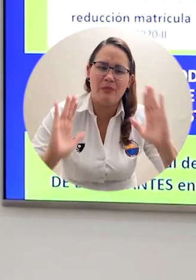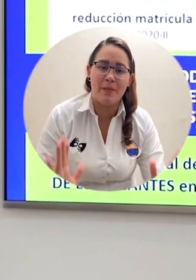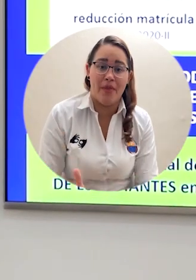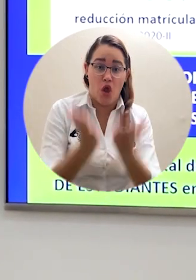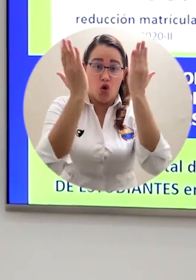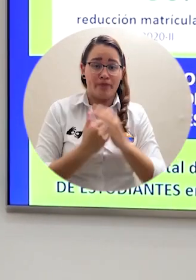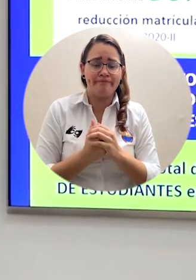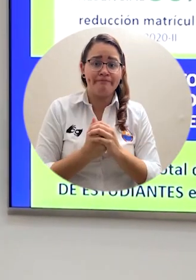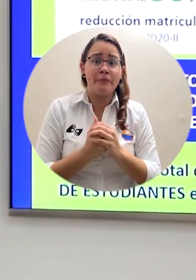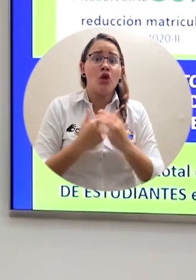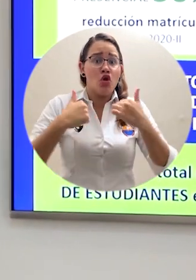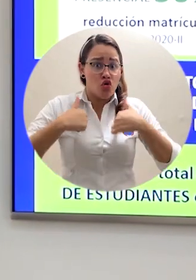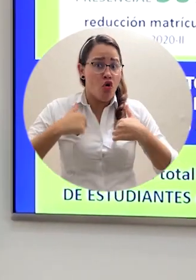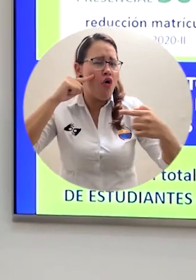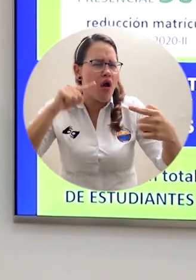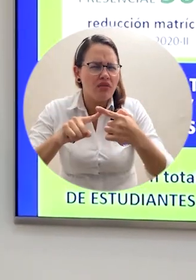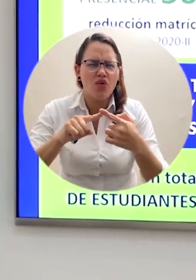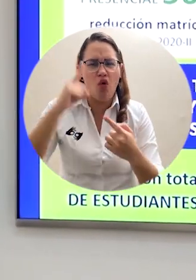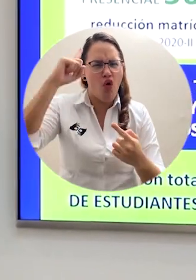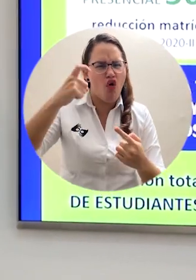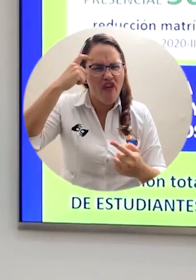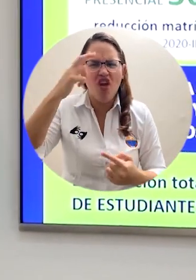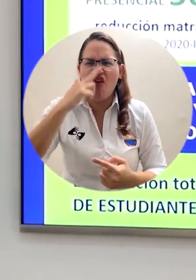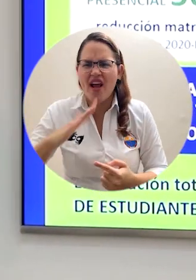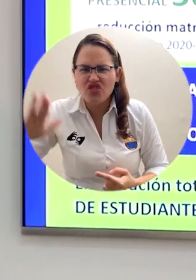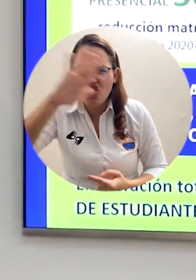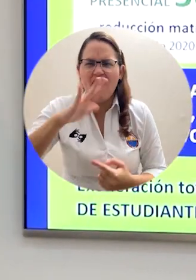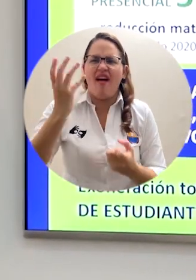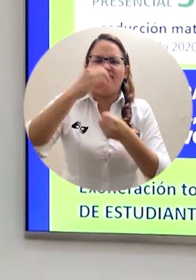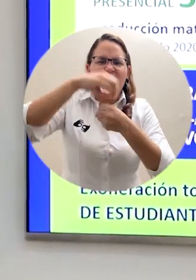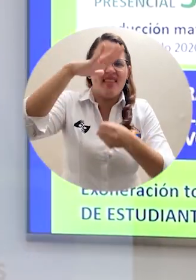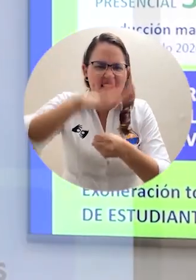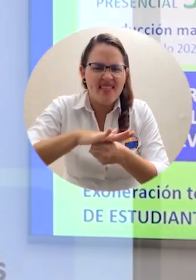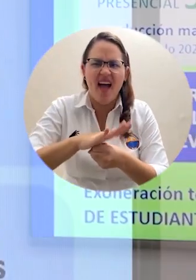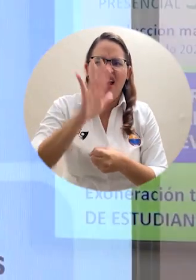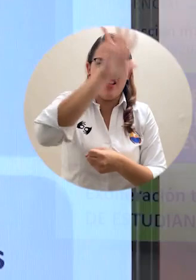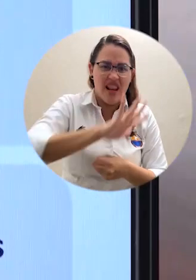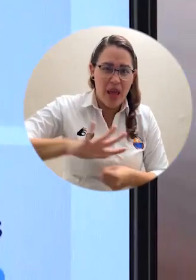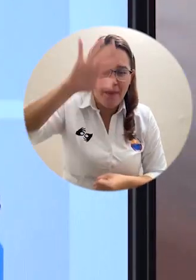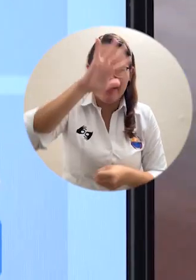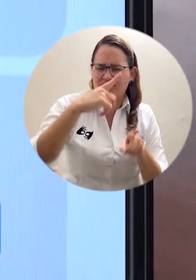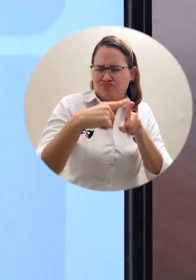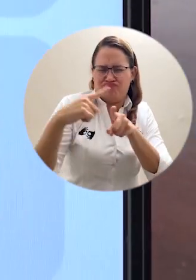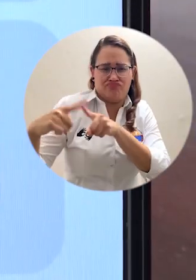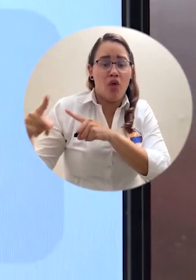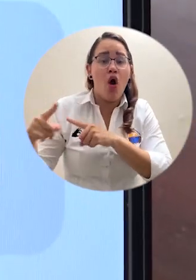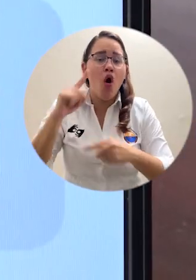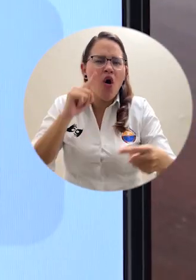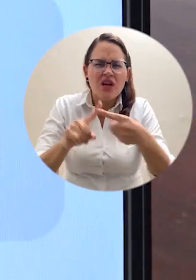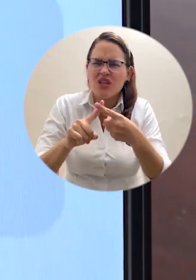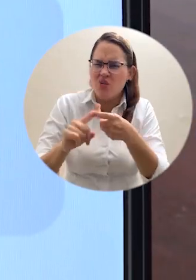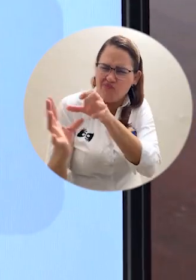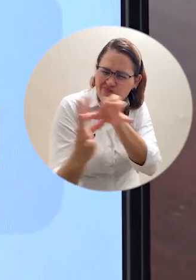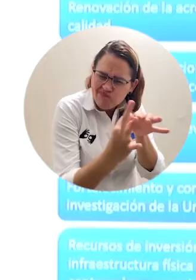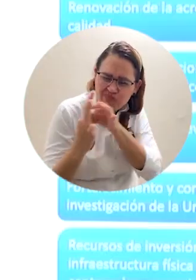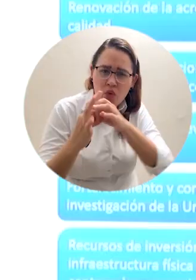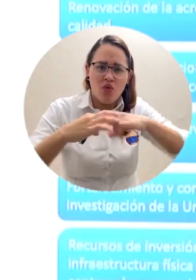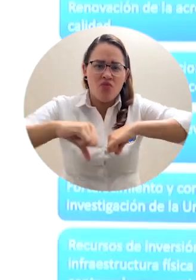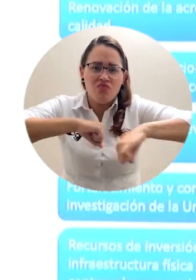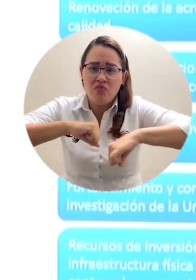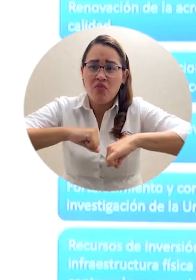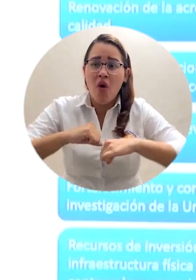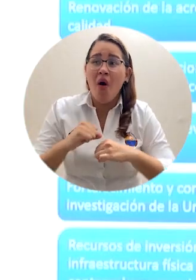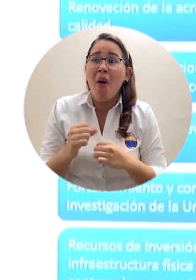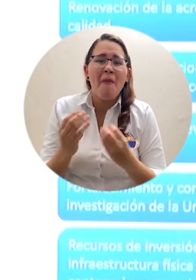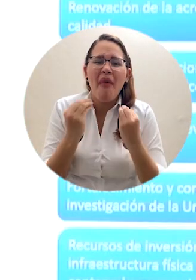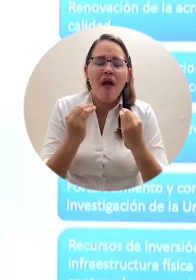de la mano del gobierno nacional, departamental, distrital, de los empresarios, para darle más apoyo a nuestros estudiantes, a nuestros profesores, a nuestros empleados,